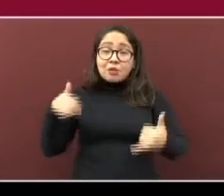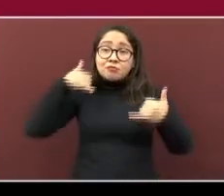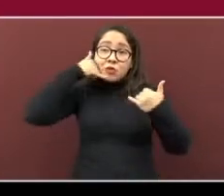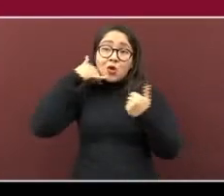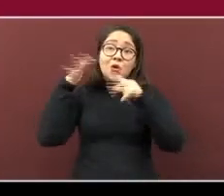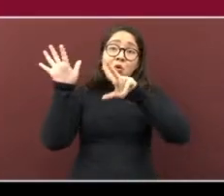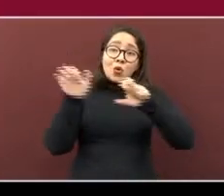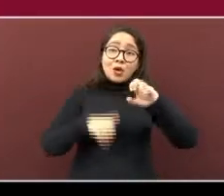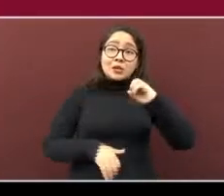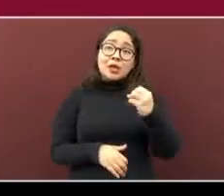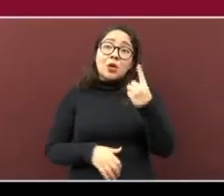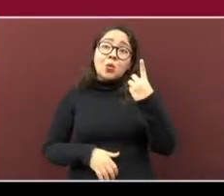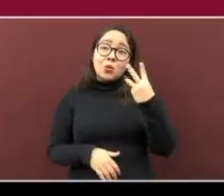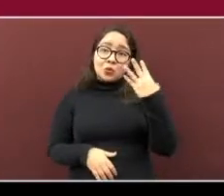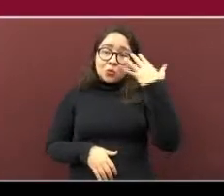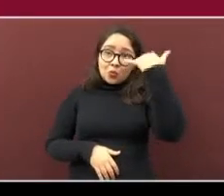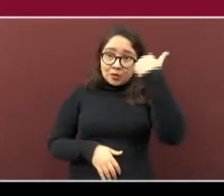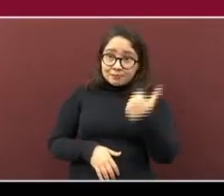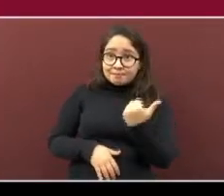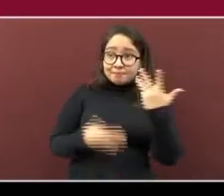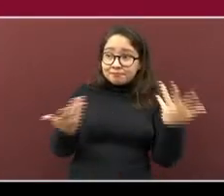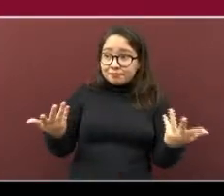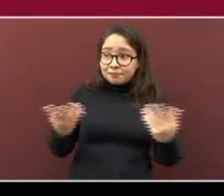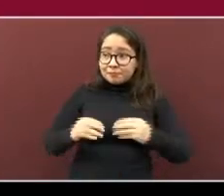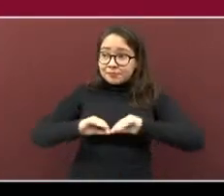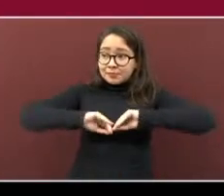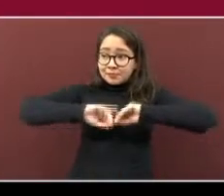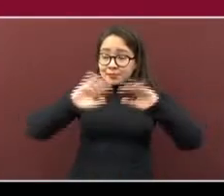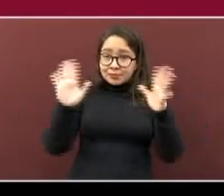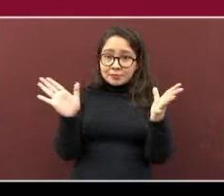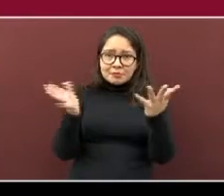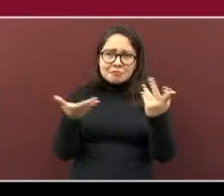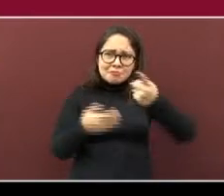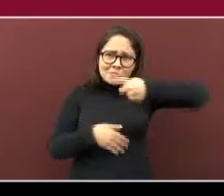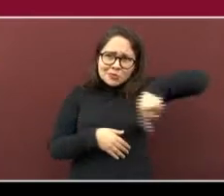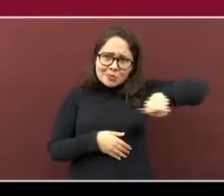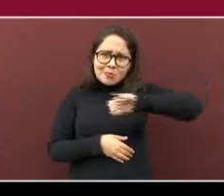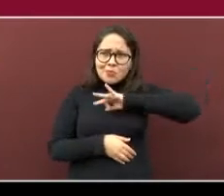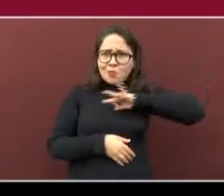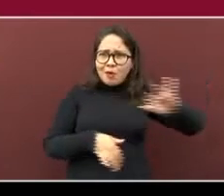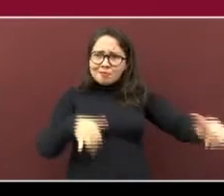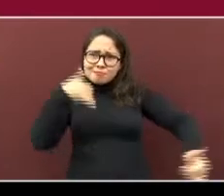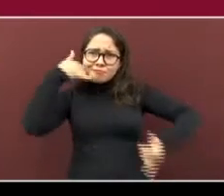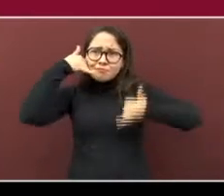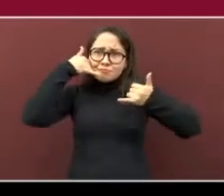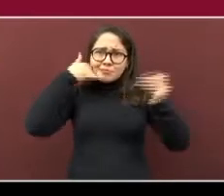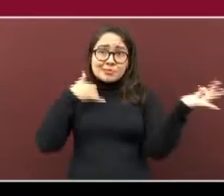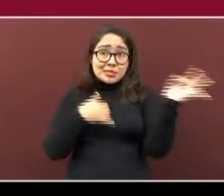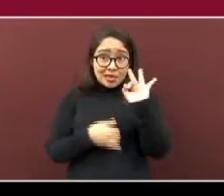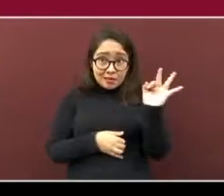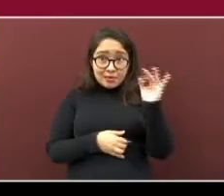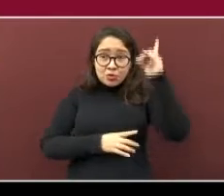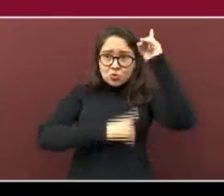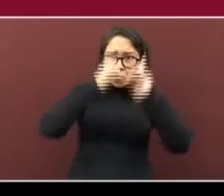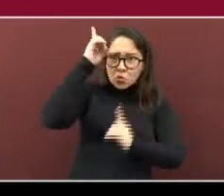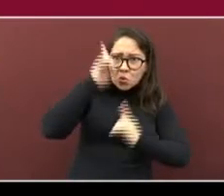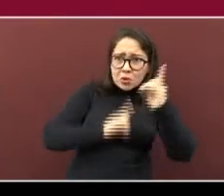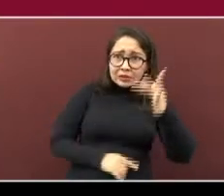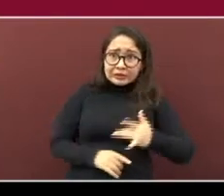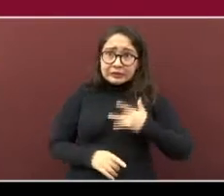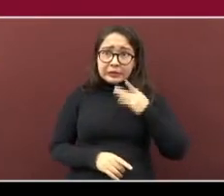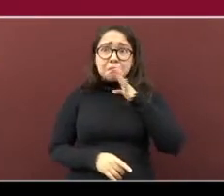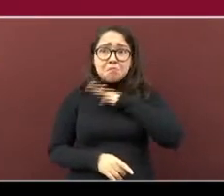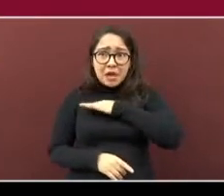800-0123-456 para que llamen en el caso de tener dudas o